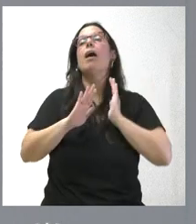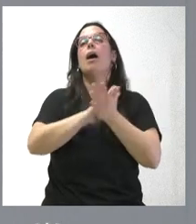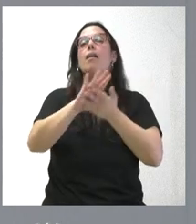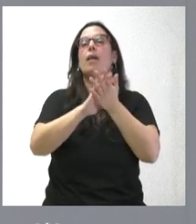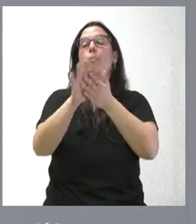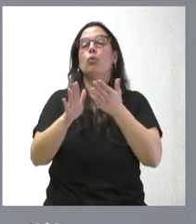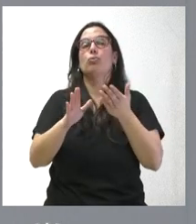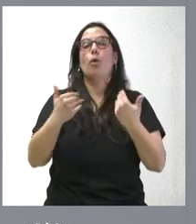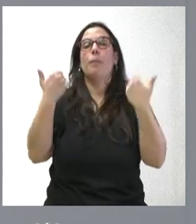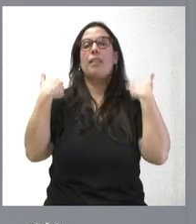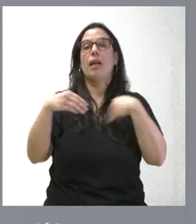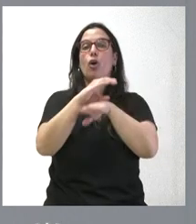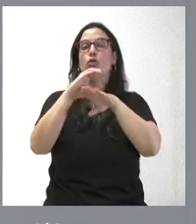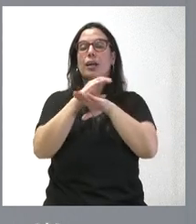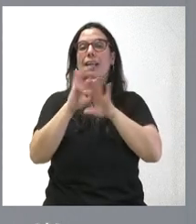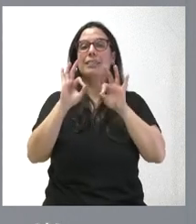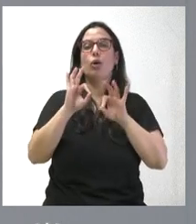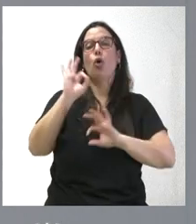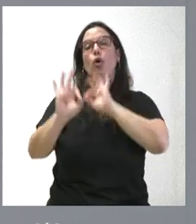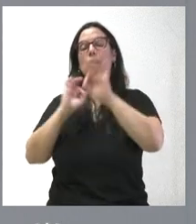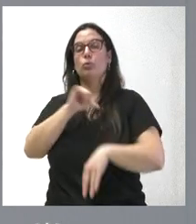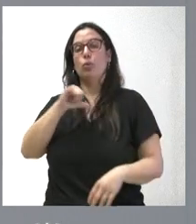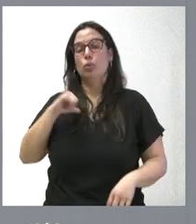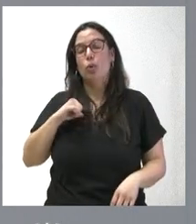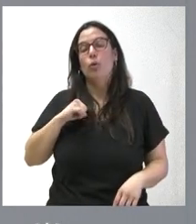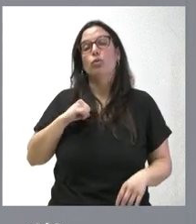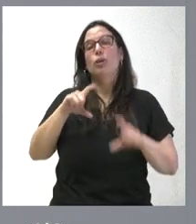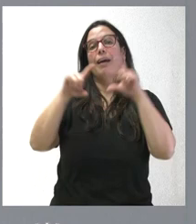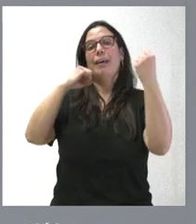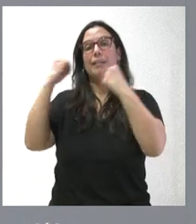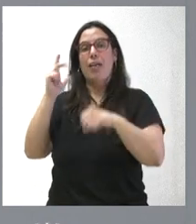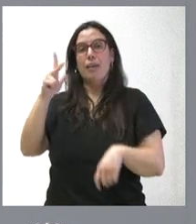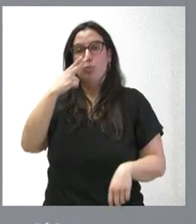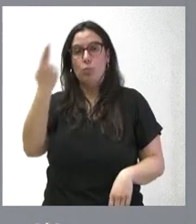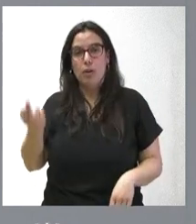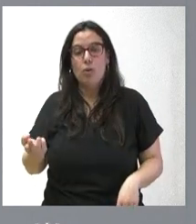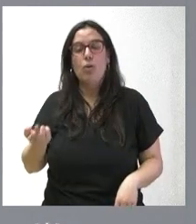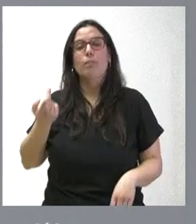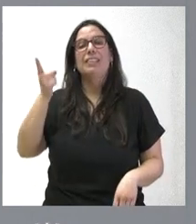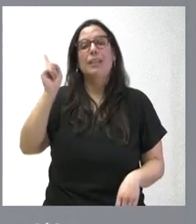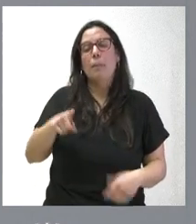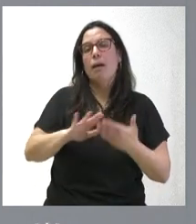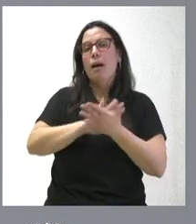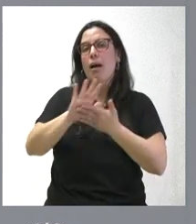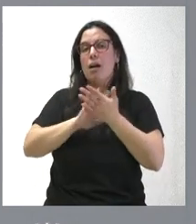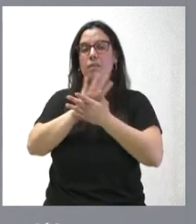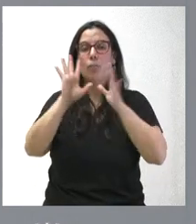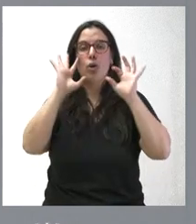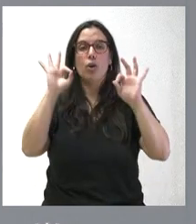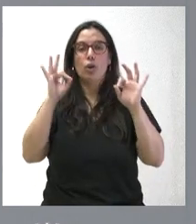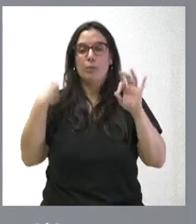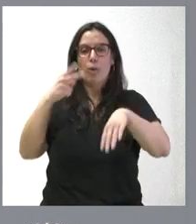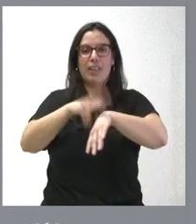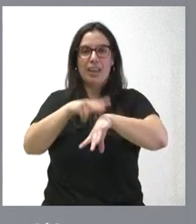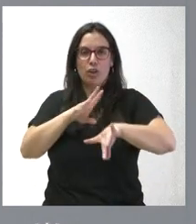las consejerías, de los organismos autónomos y entidades de derecho público, pero también estamos hablando, lógicamente, de las propias delegaciones